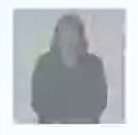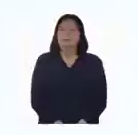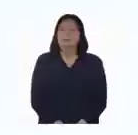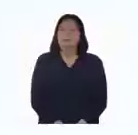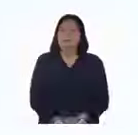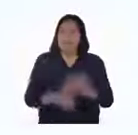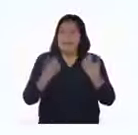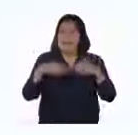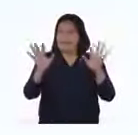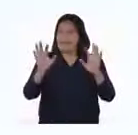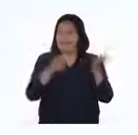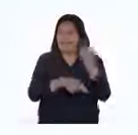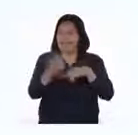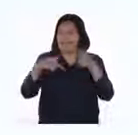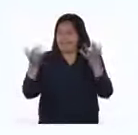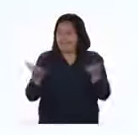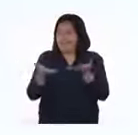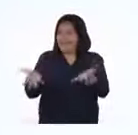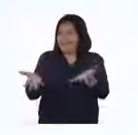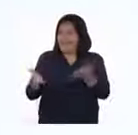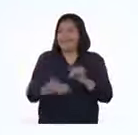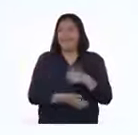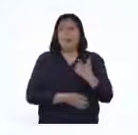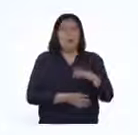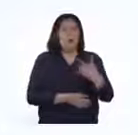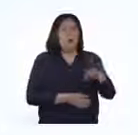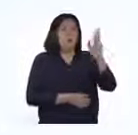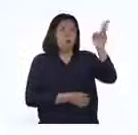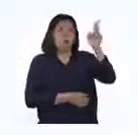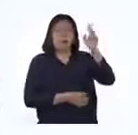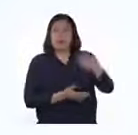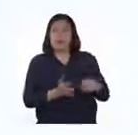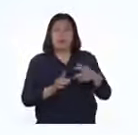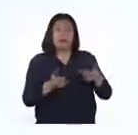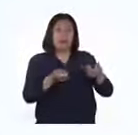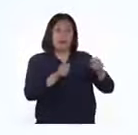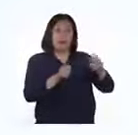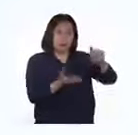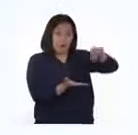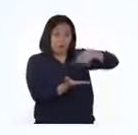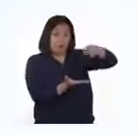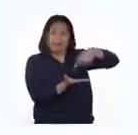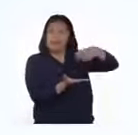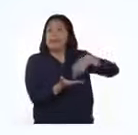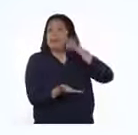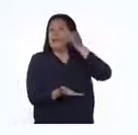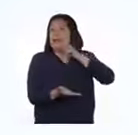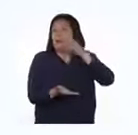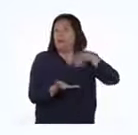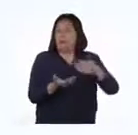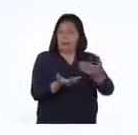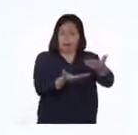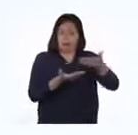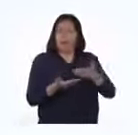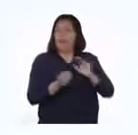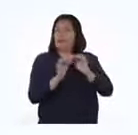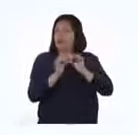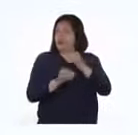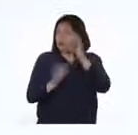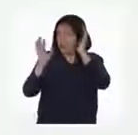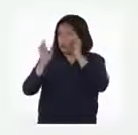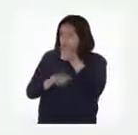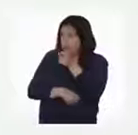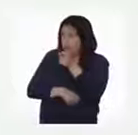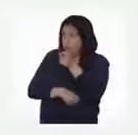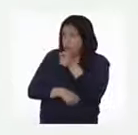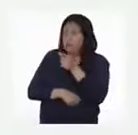Ya estamos de regreso aquí en el programa. Profesor, durante el corte nos llegó un mensaje desde el Agustino que nos da una propuesta de solución. ¿Lo escuchamos?